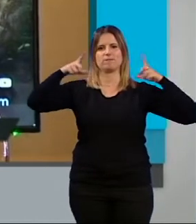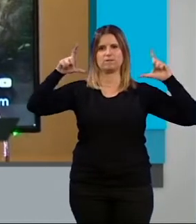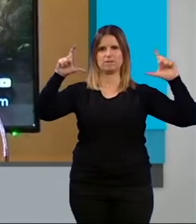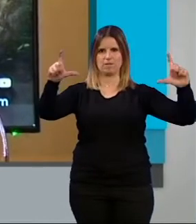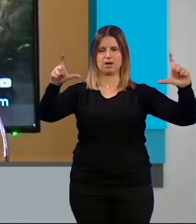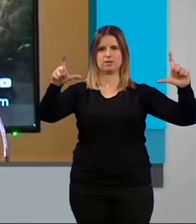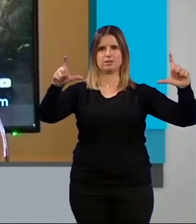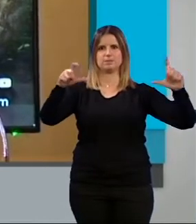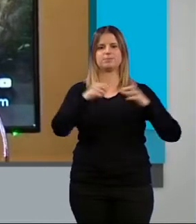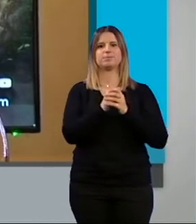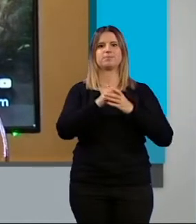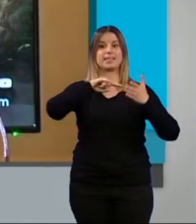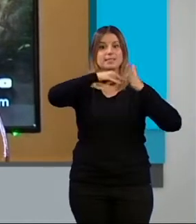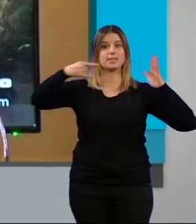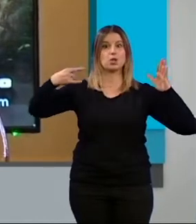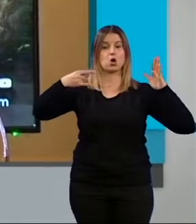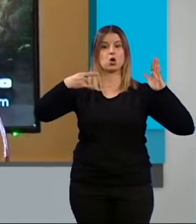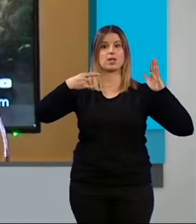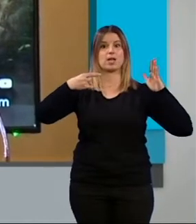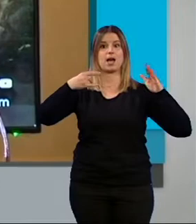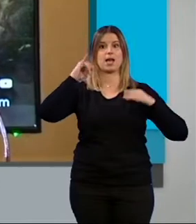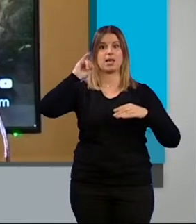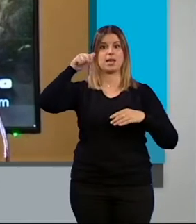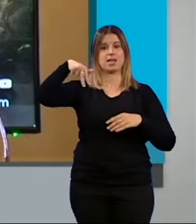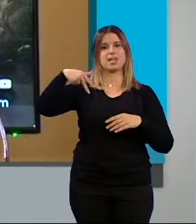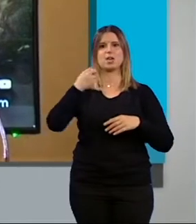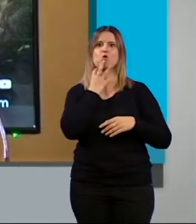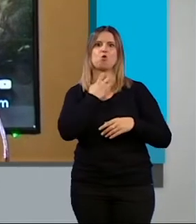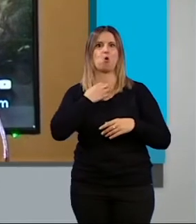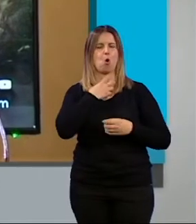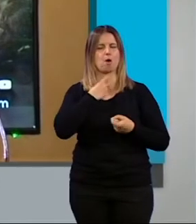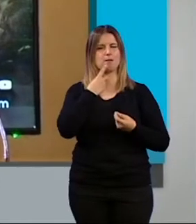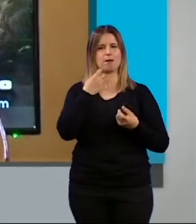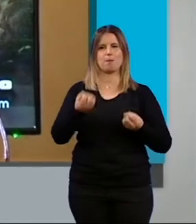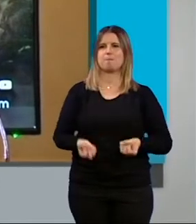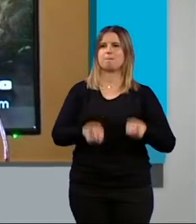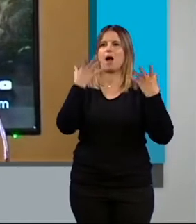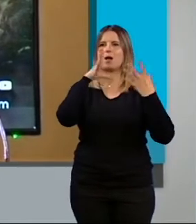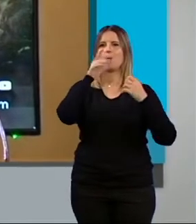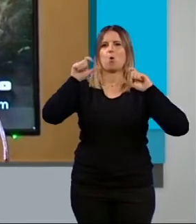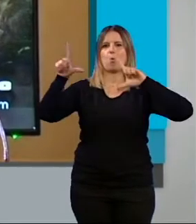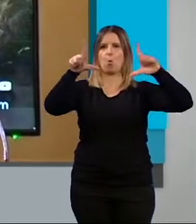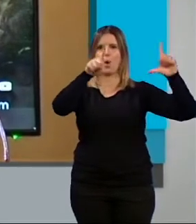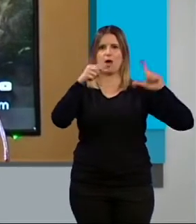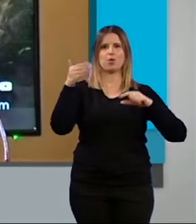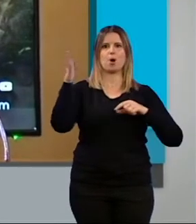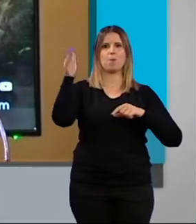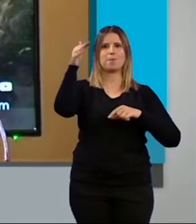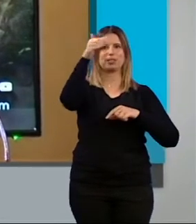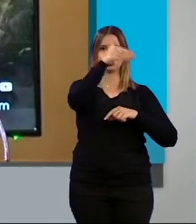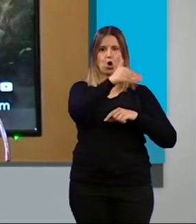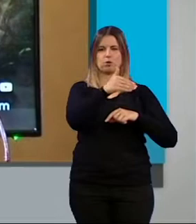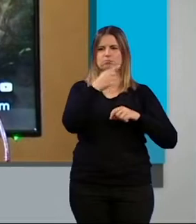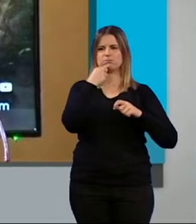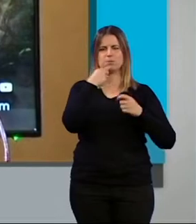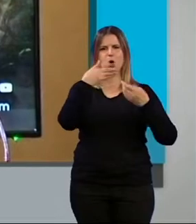definición. La tecnología de Ingoya consigue la magia que nos transporta dentro de los cuadros del pintor. Es una exposición que tiene